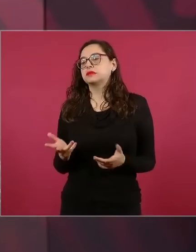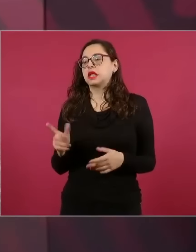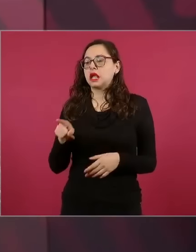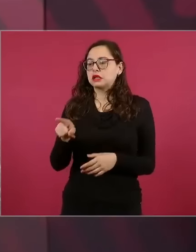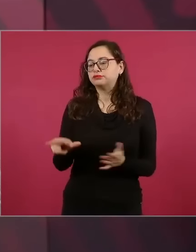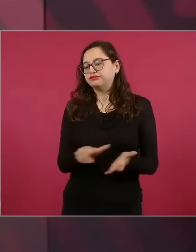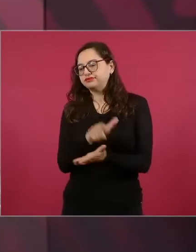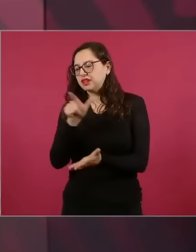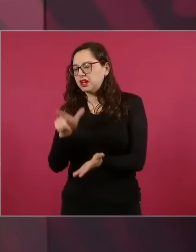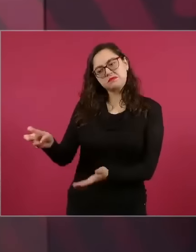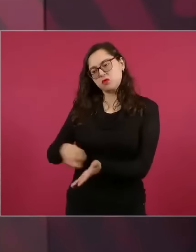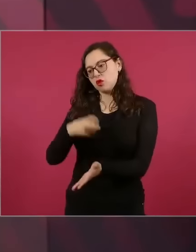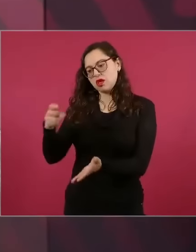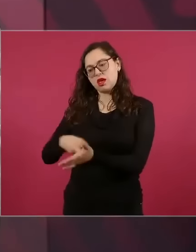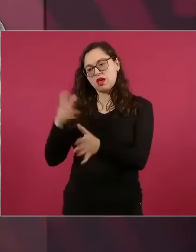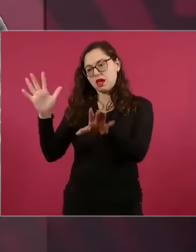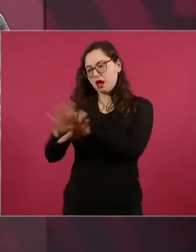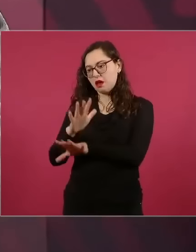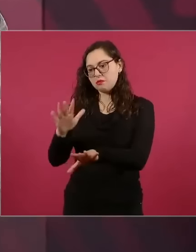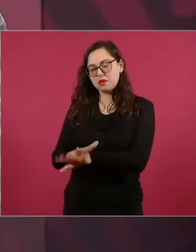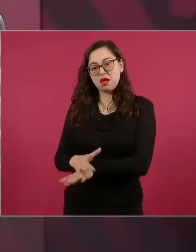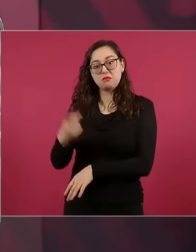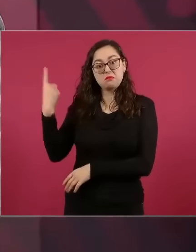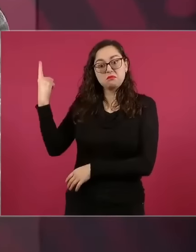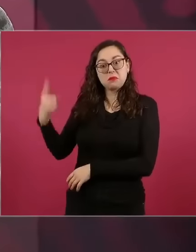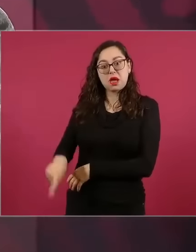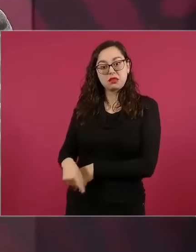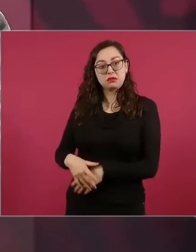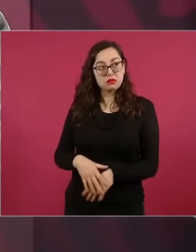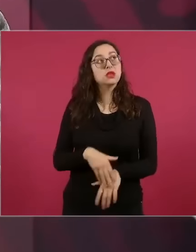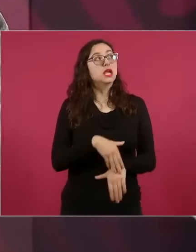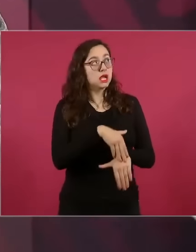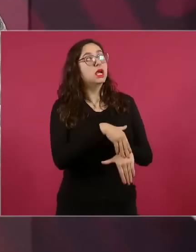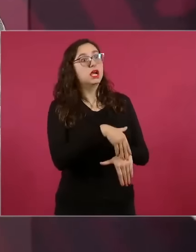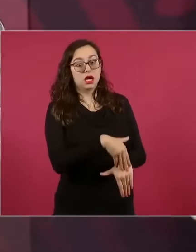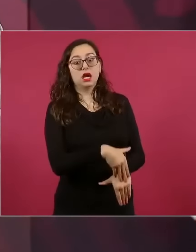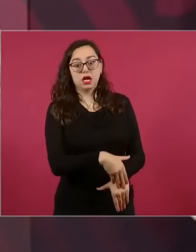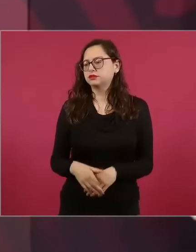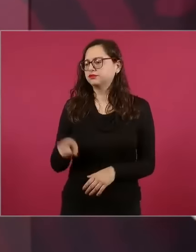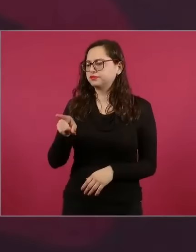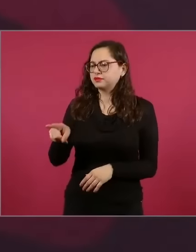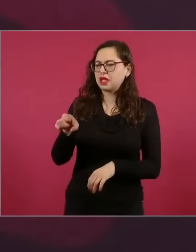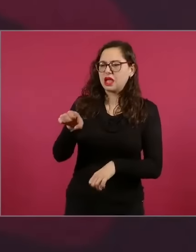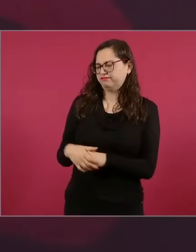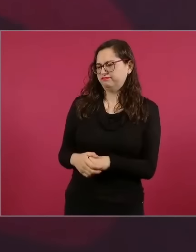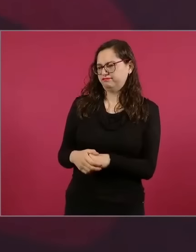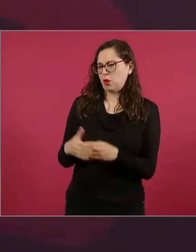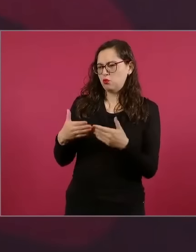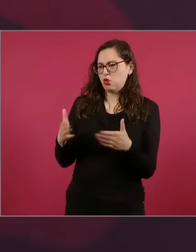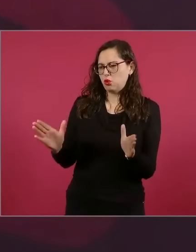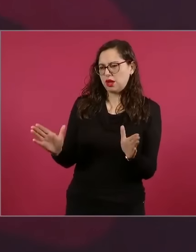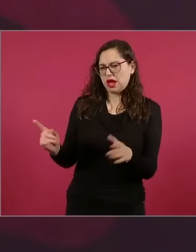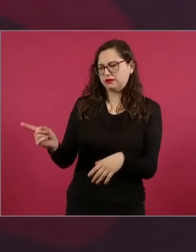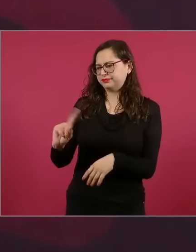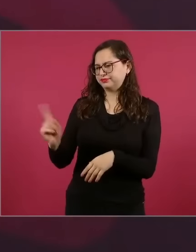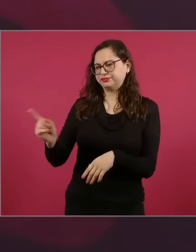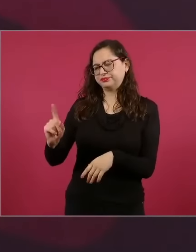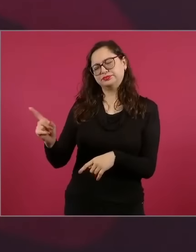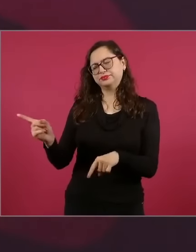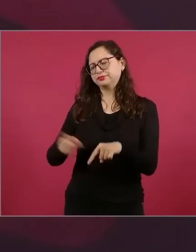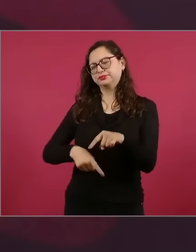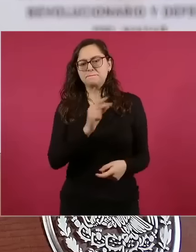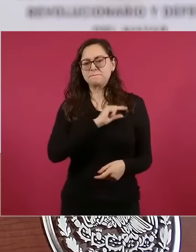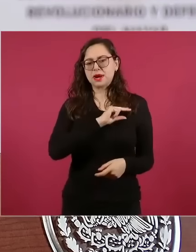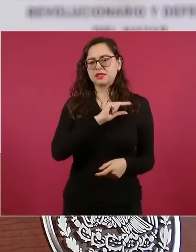reformas estructurales, ellos impulsaron todas las privatizaciones para transferir, trasladar